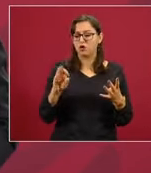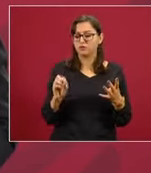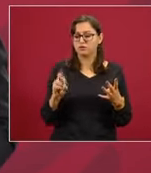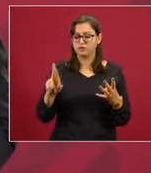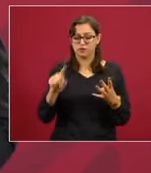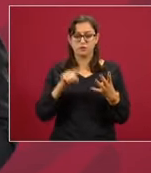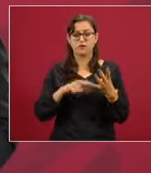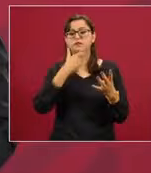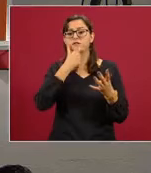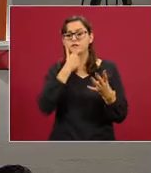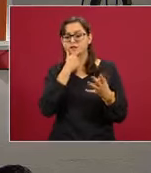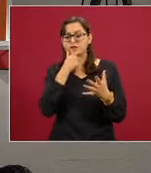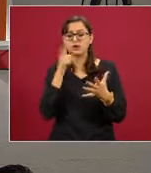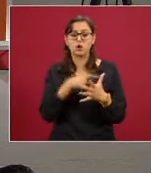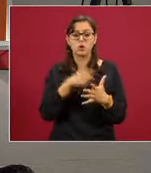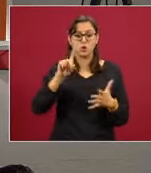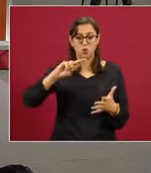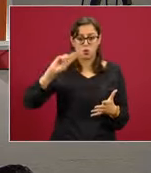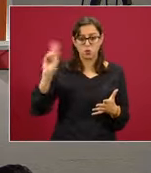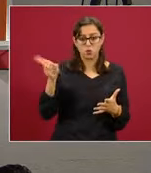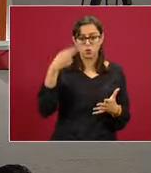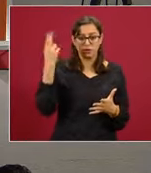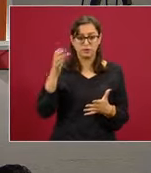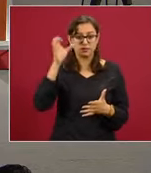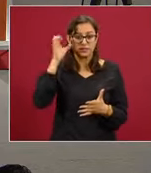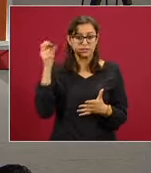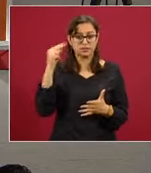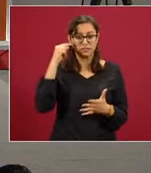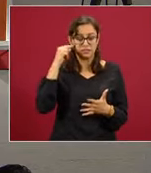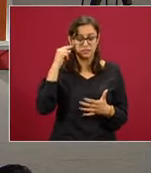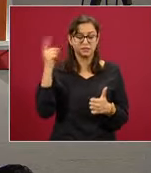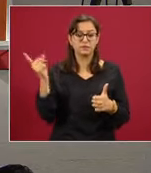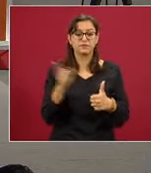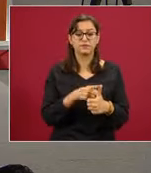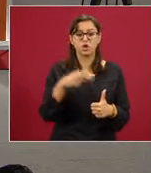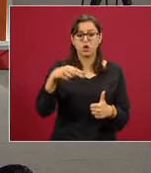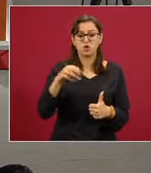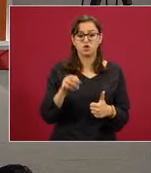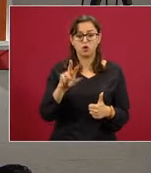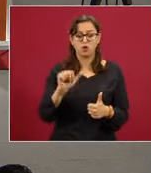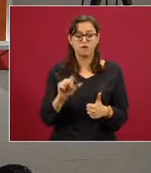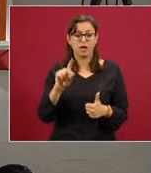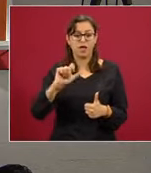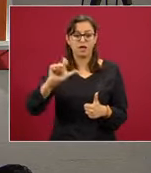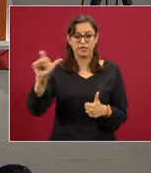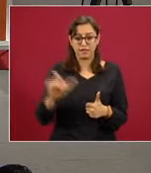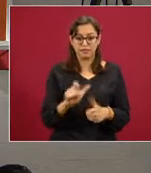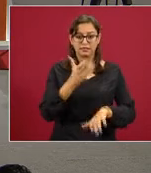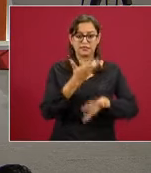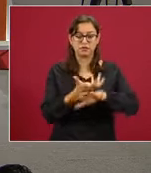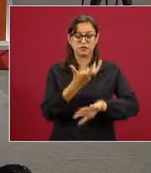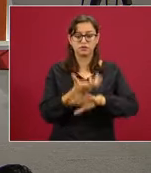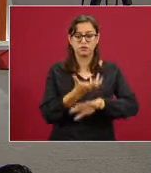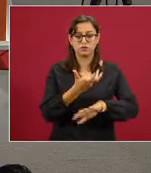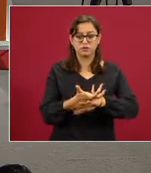la Universidad de Hong Kong por parte de China, Novavax por parte de Estados Unidos,